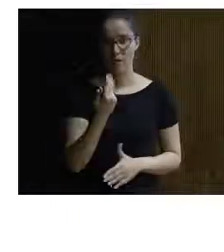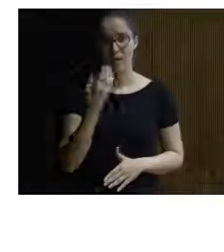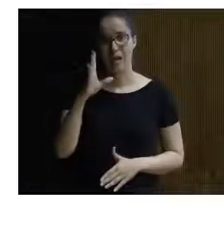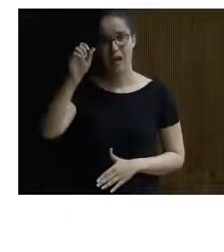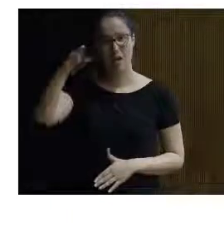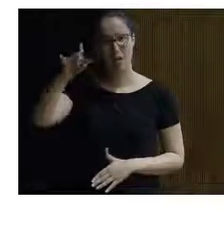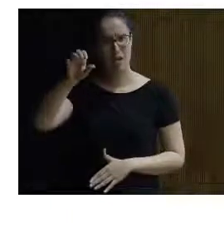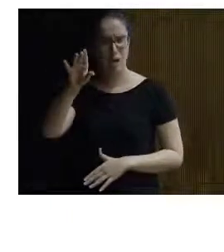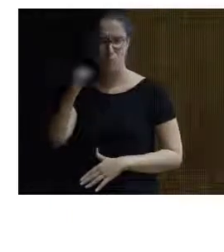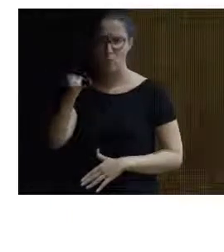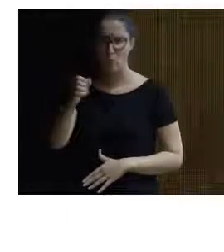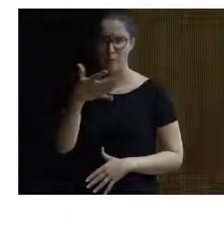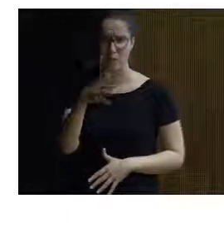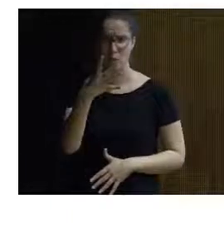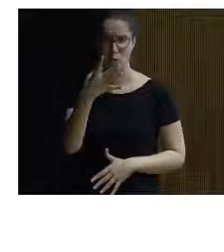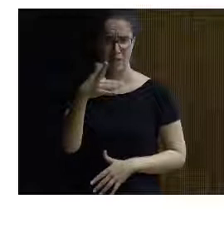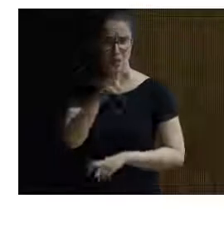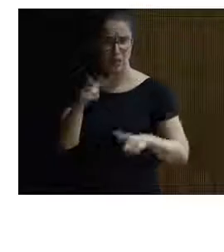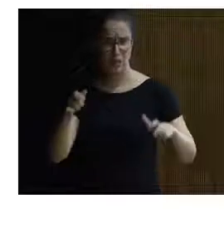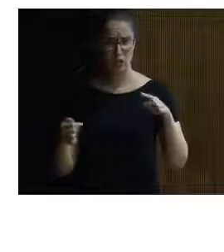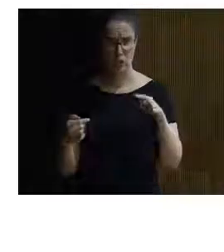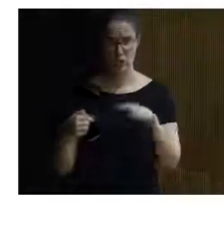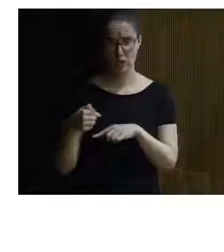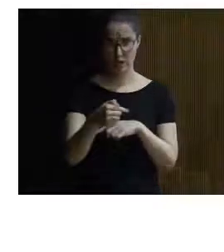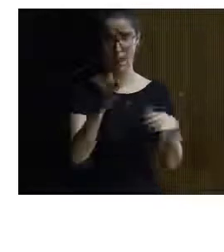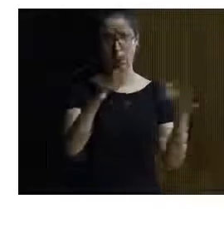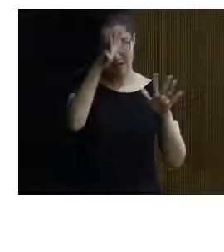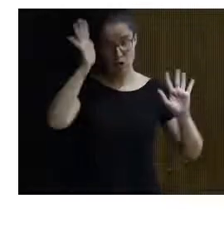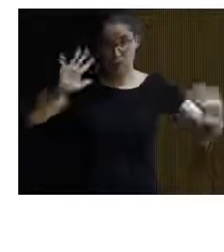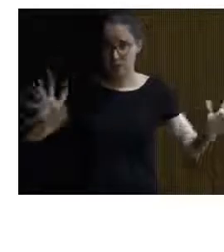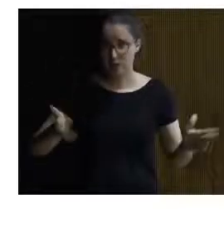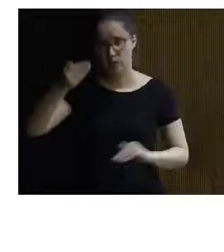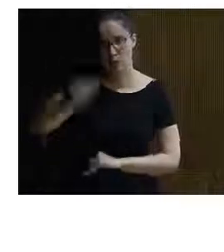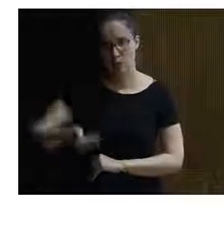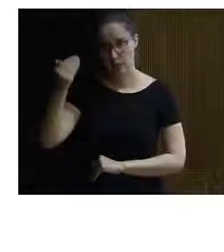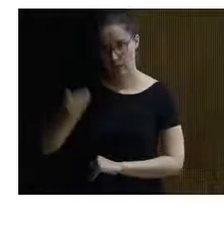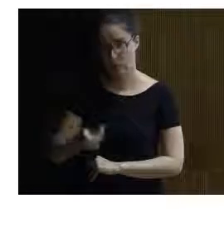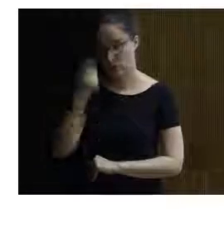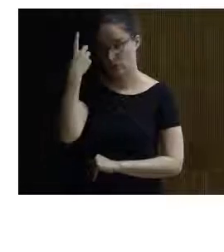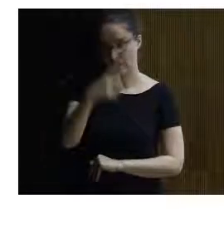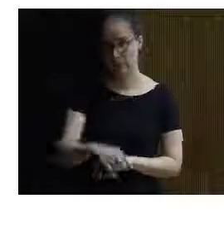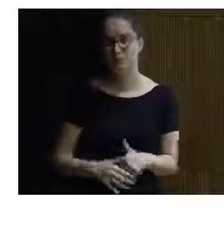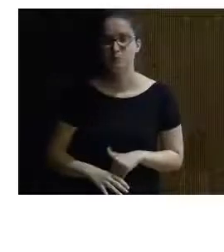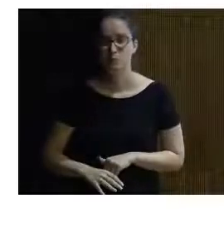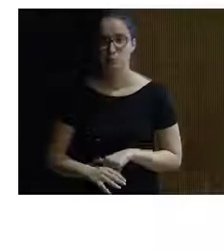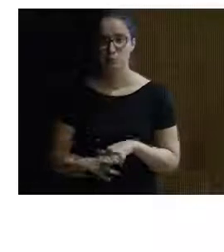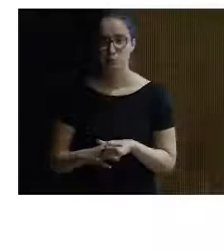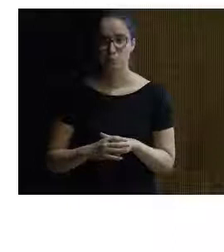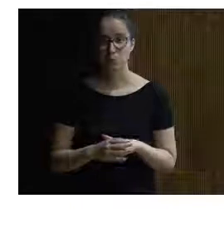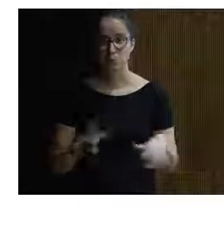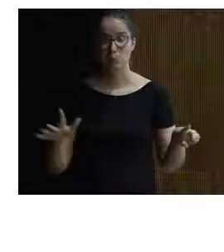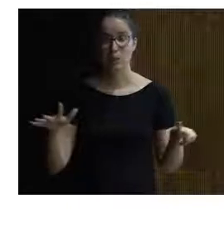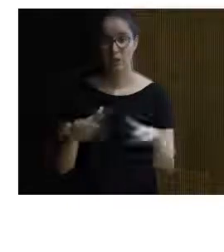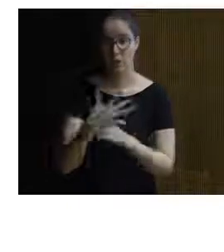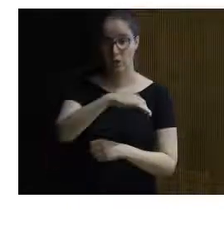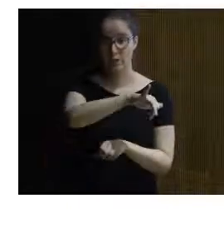Candamo entran aproximadamente unas 45 personas al día entonces bueno es importante comentar estas cosas la situación